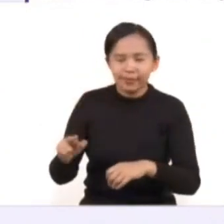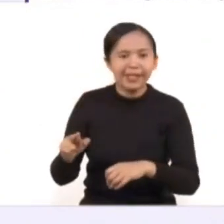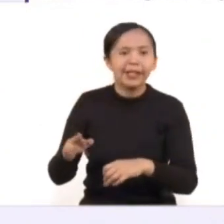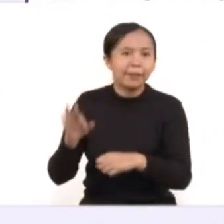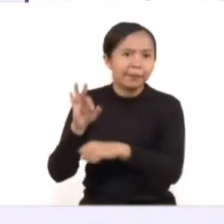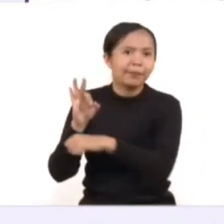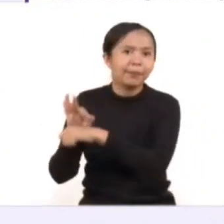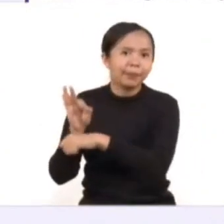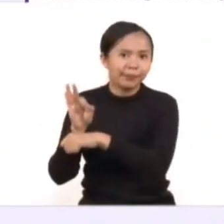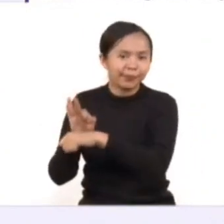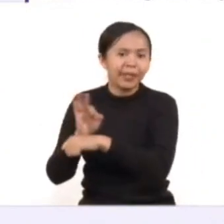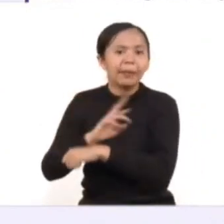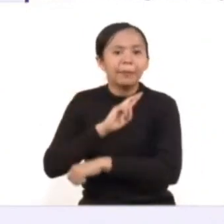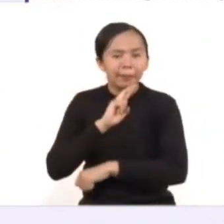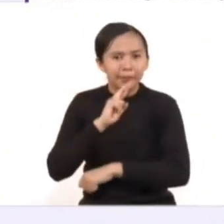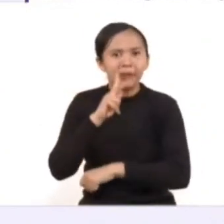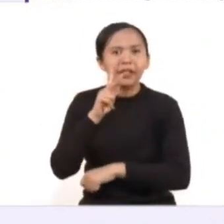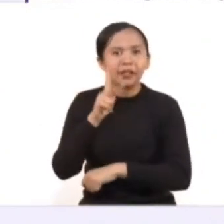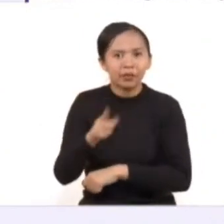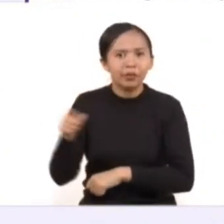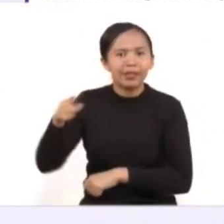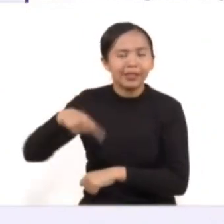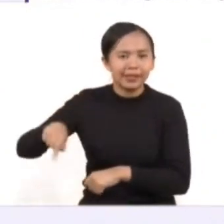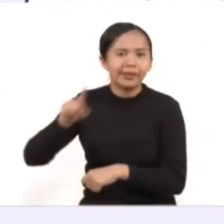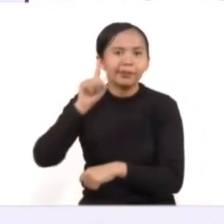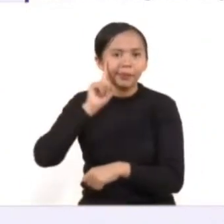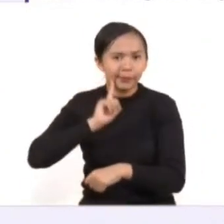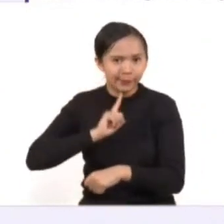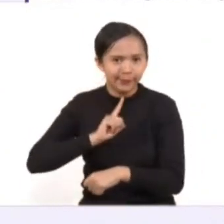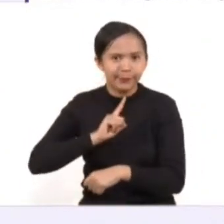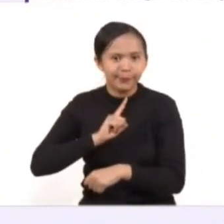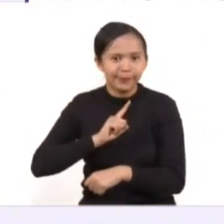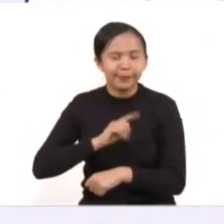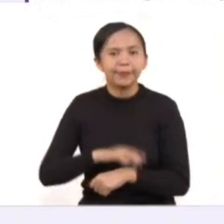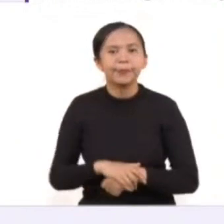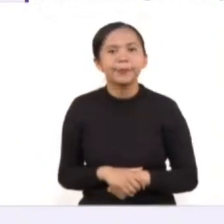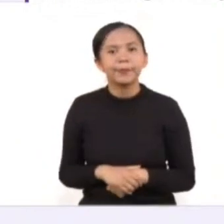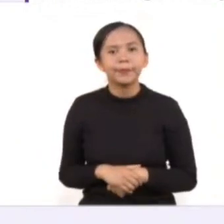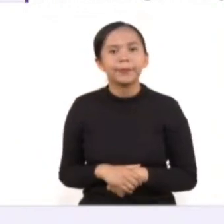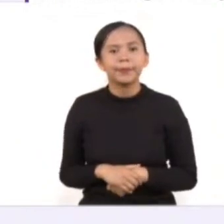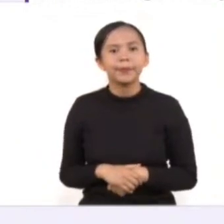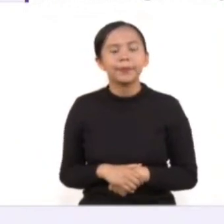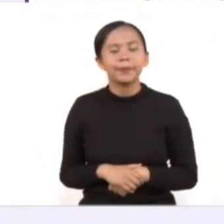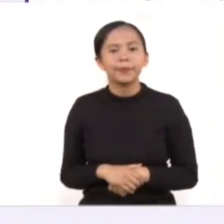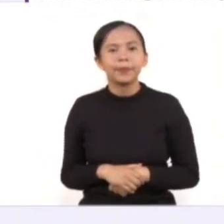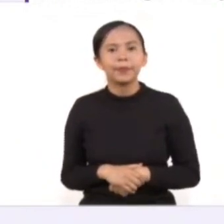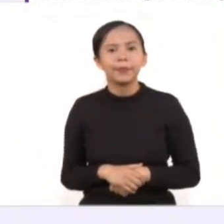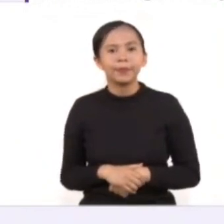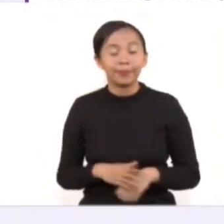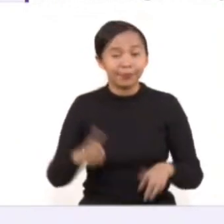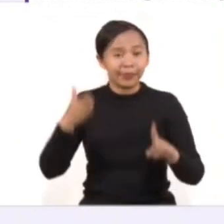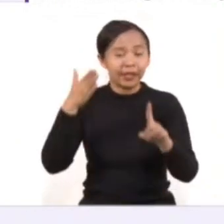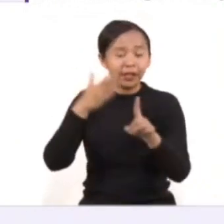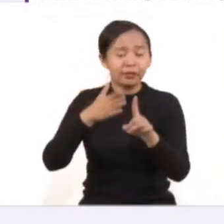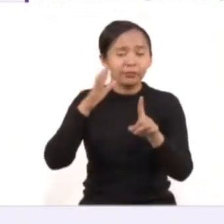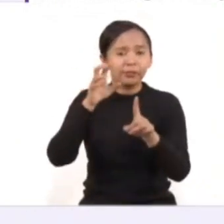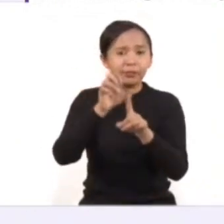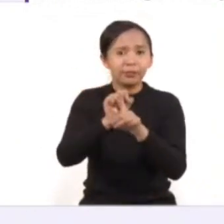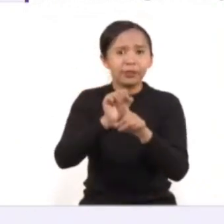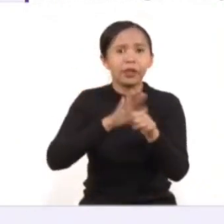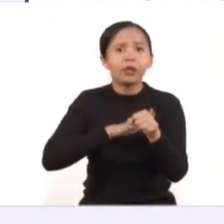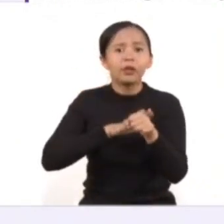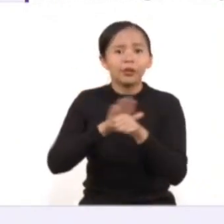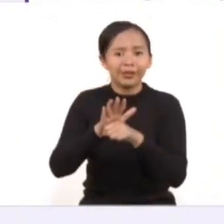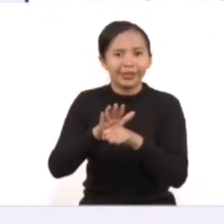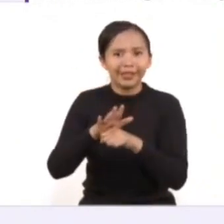riesgo que tienen las mujeres que se presentan ante la fiscalía. Para lograr el objetivo de proteger a